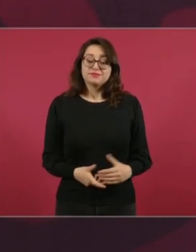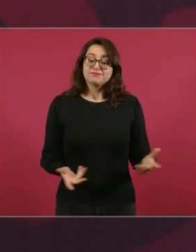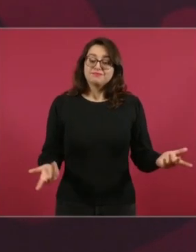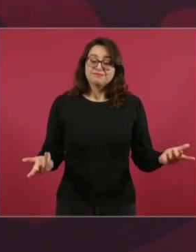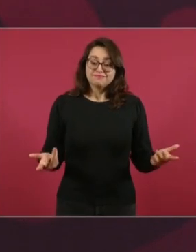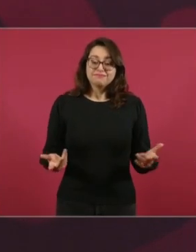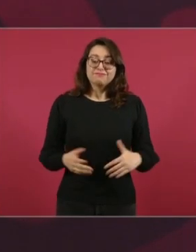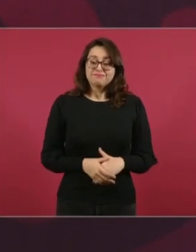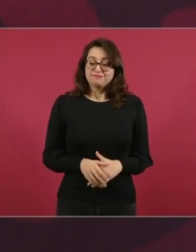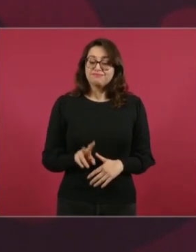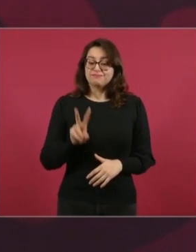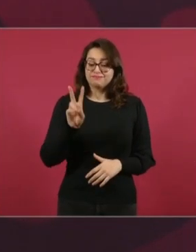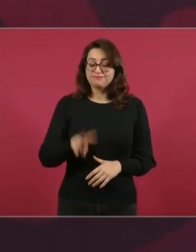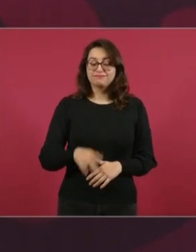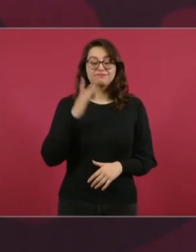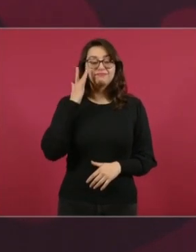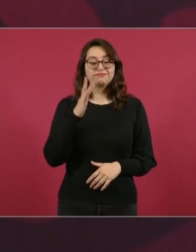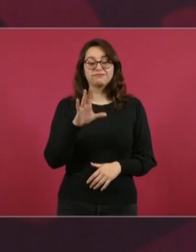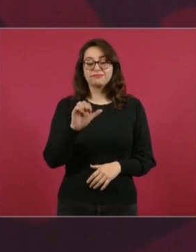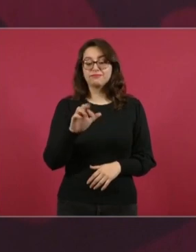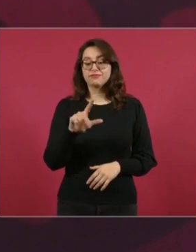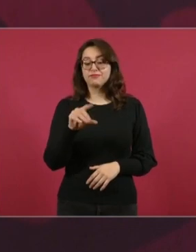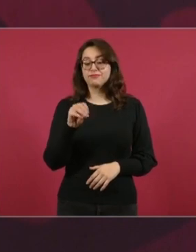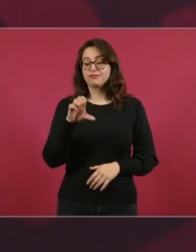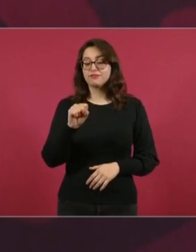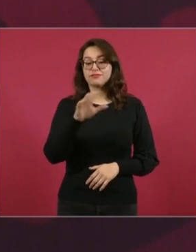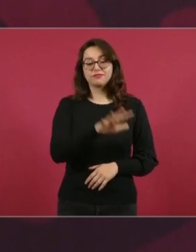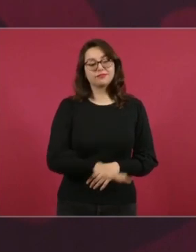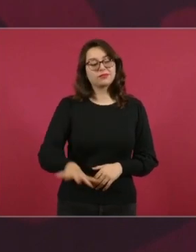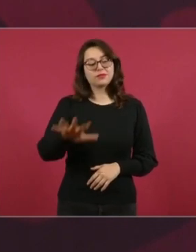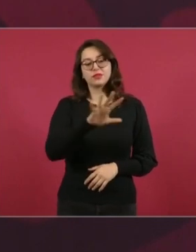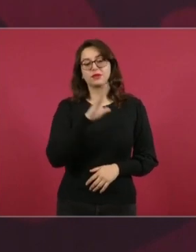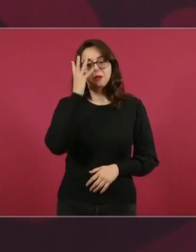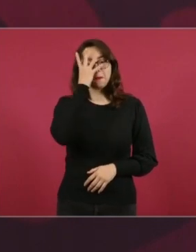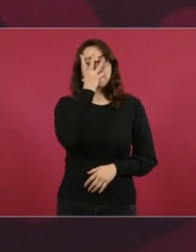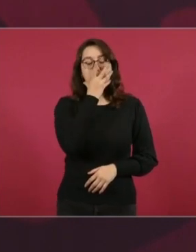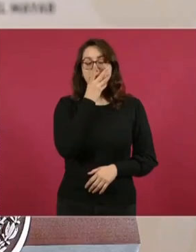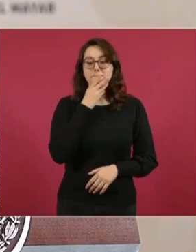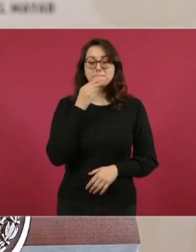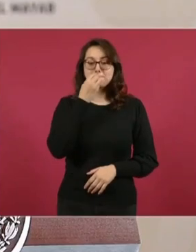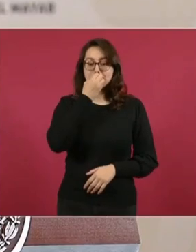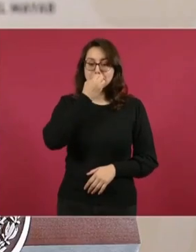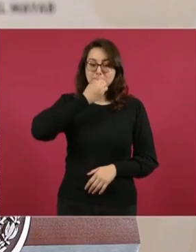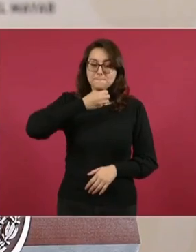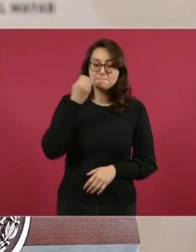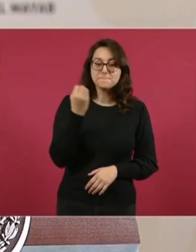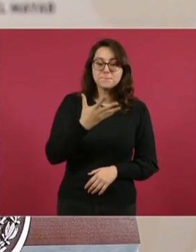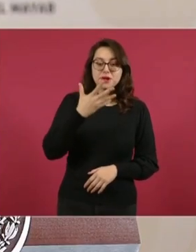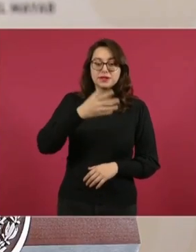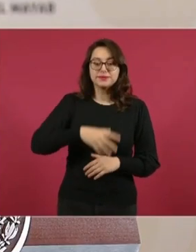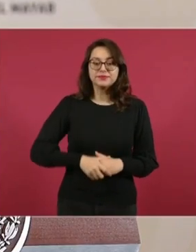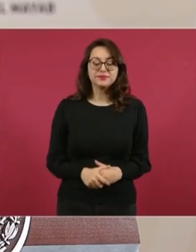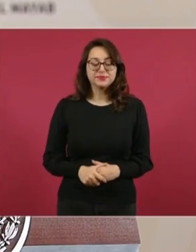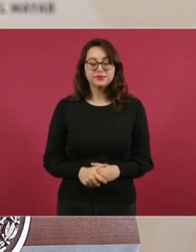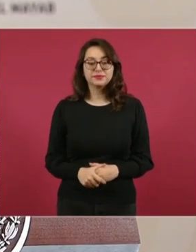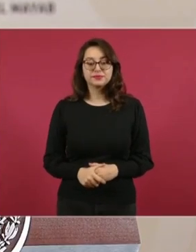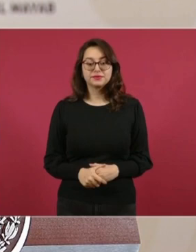es un paraíso, hablando de las bellezas de México,